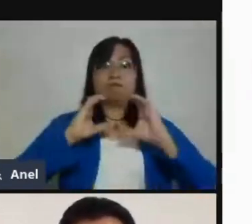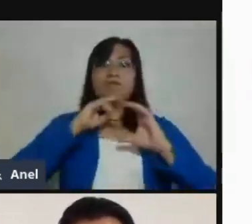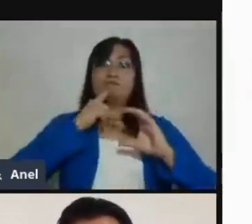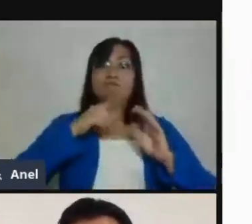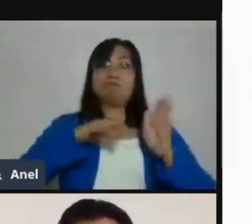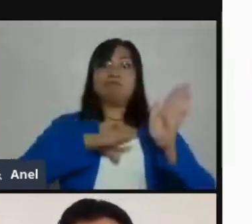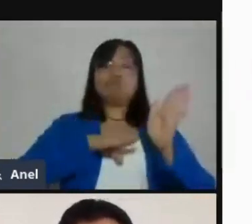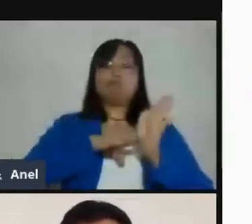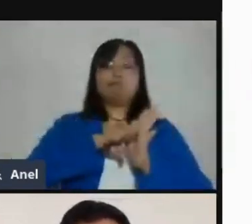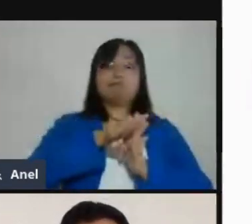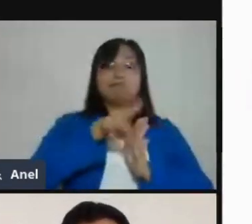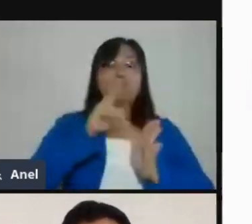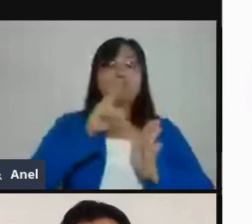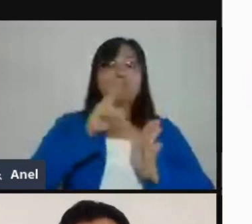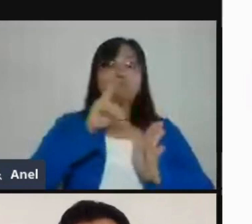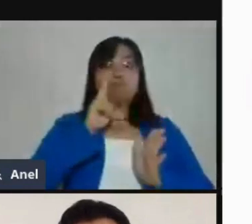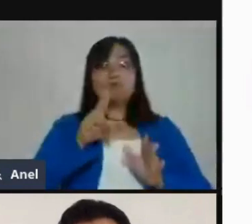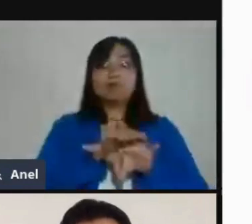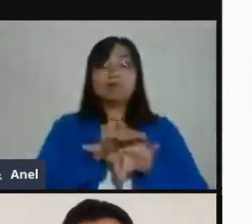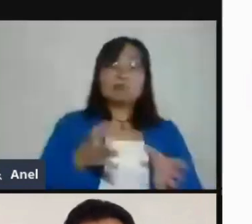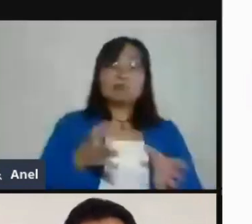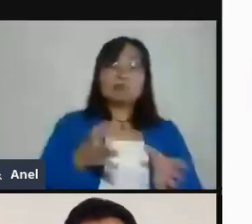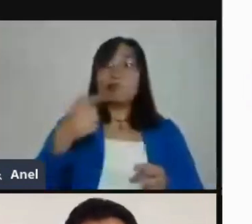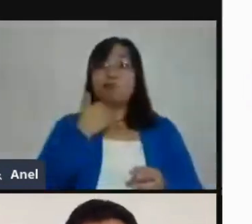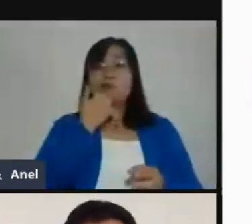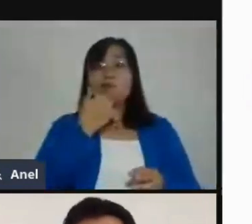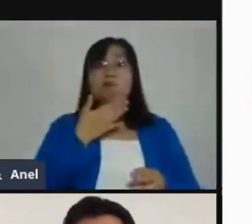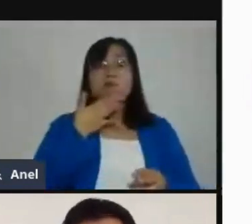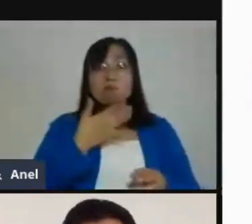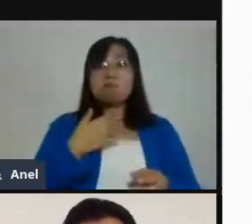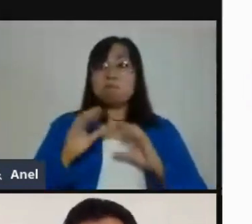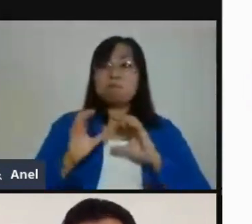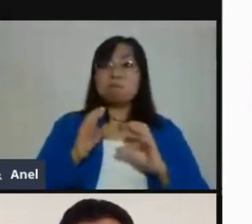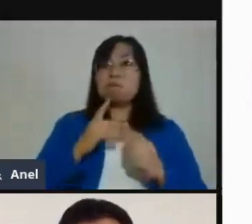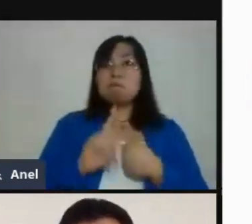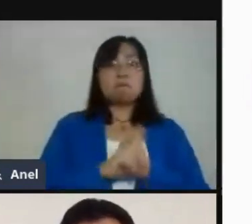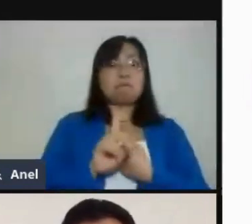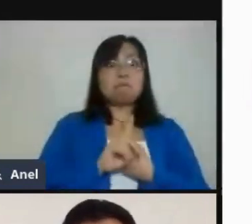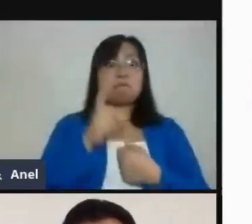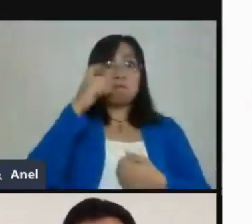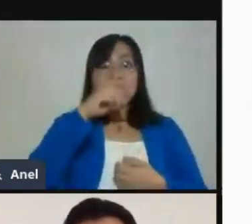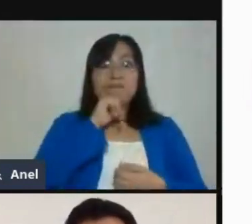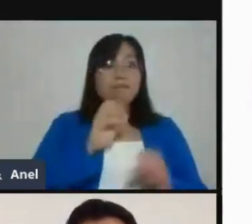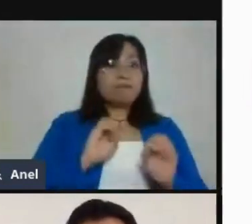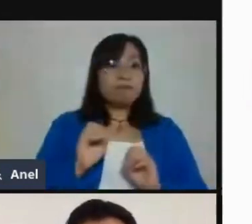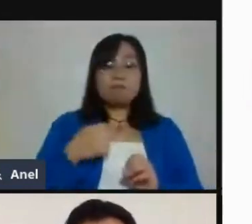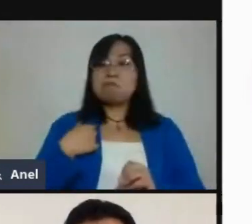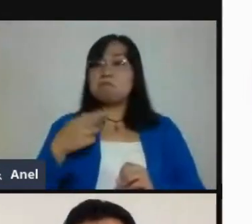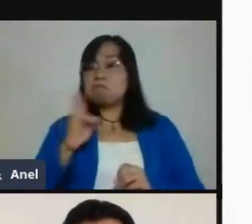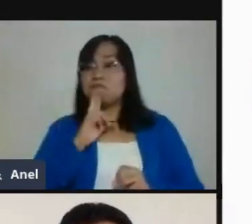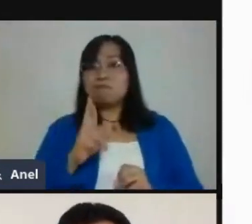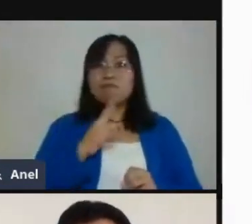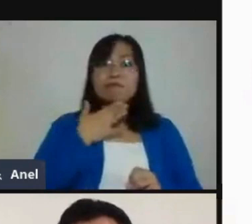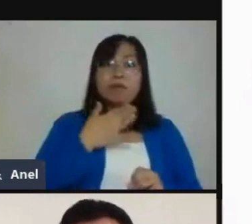en PREPA SUPAEF tenemos muy bien definido cómo nos queremos comunicar y sí ya tenemos una serie de herramientas